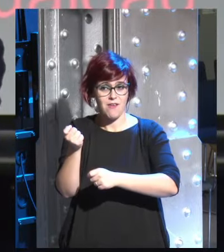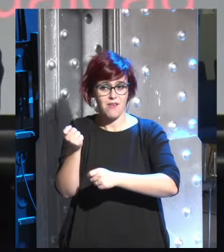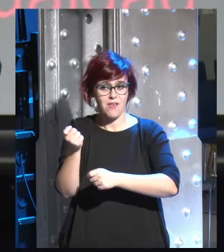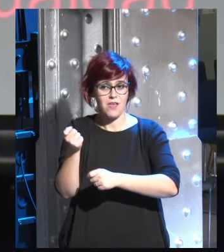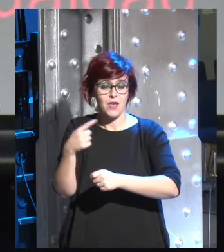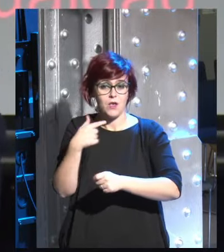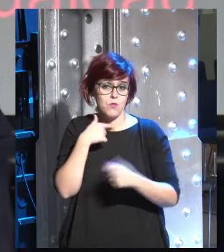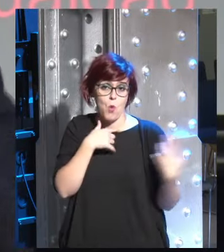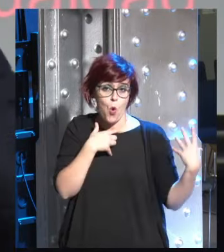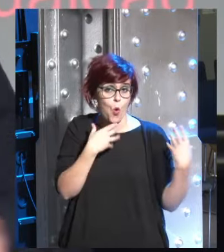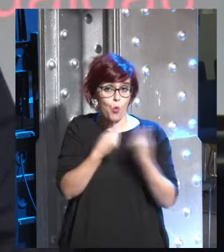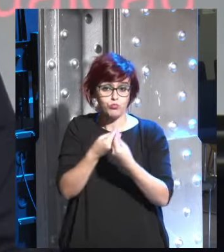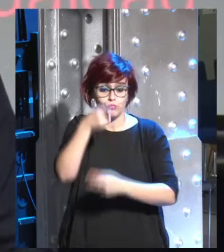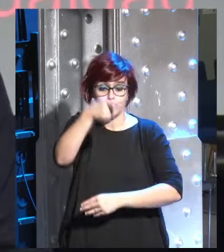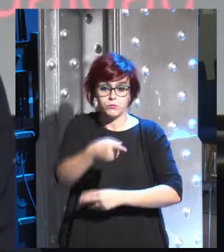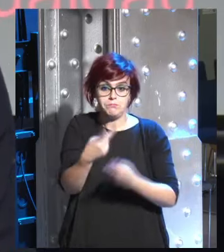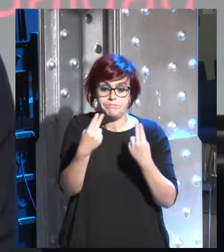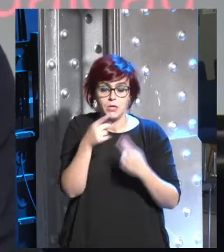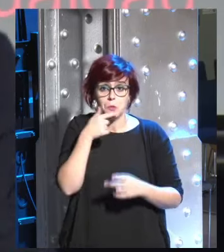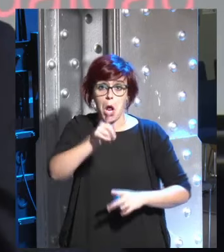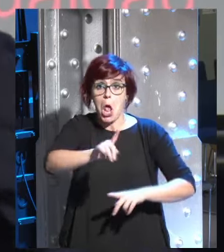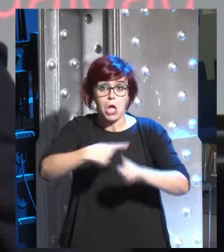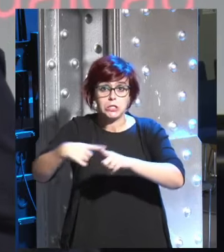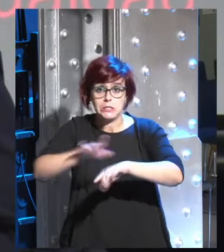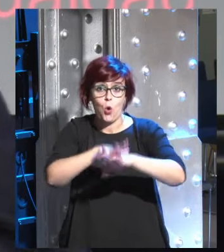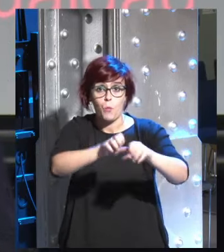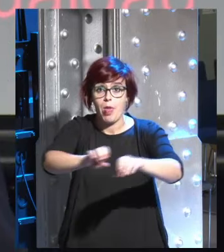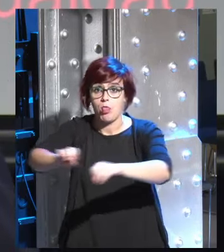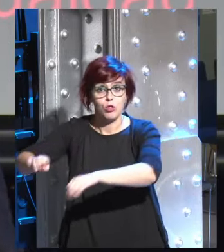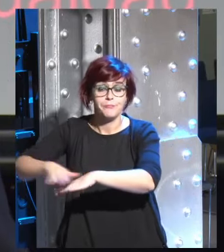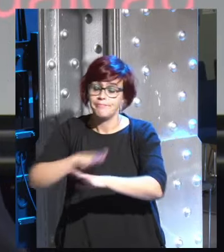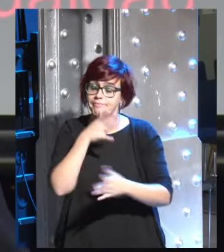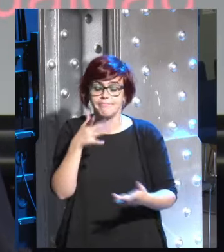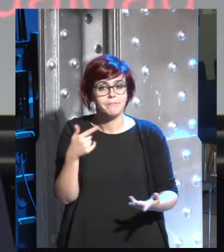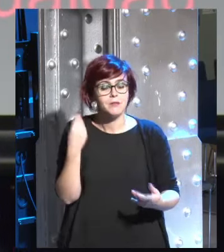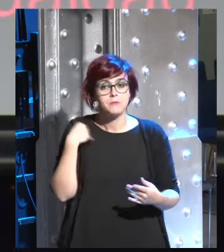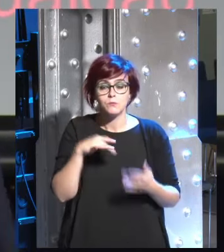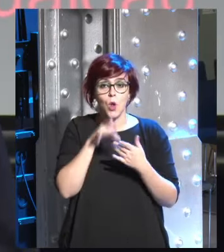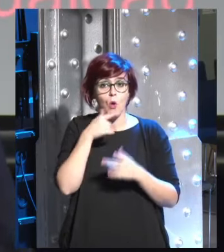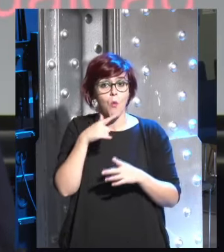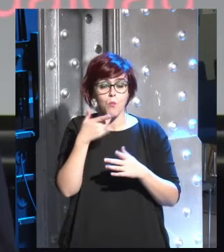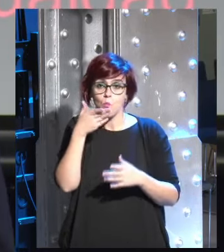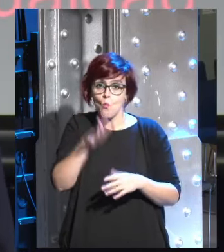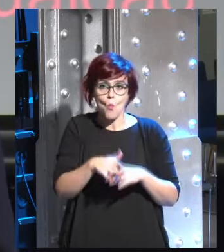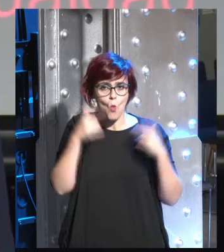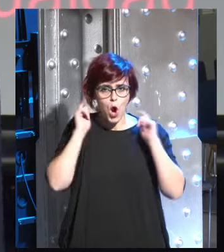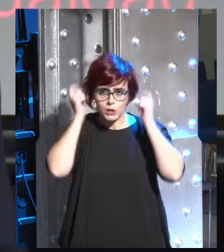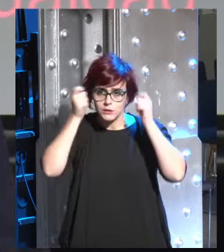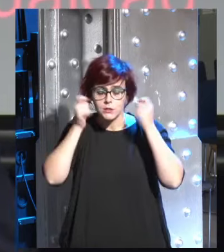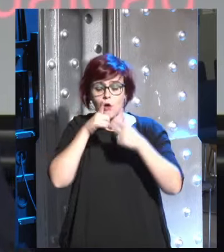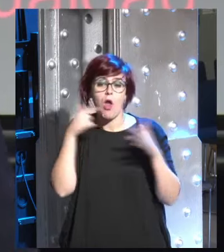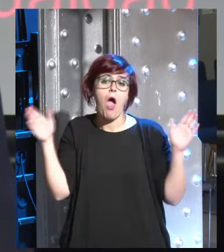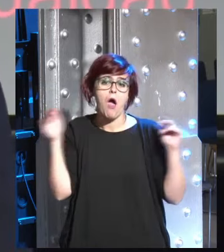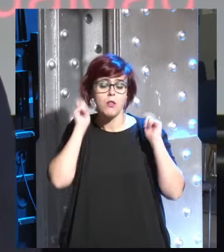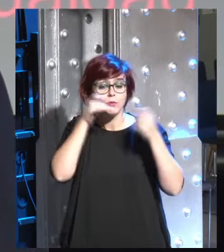te voy a llevar conmigo y tú decías no, no tengo muchas cosas que hacer todavía y entonces la muerte decía no, no, no o el